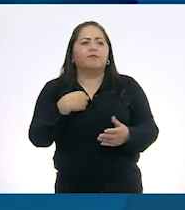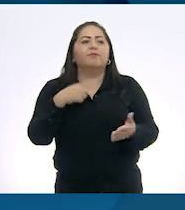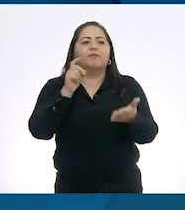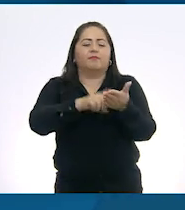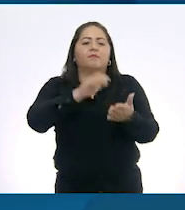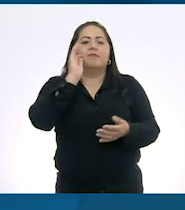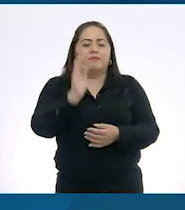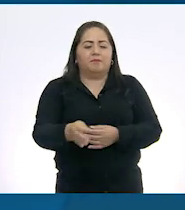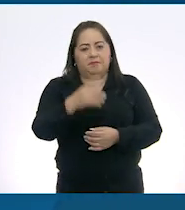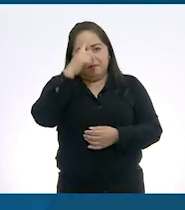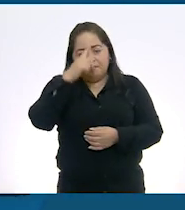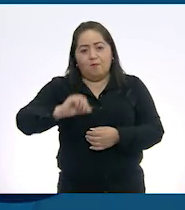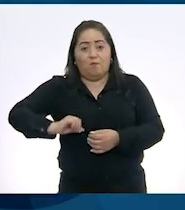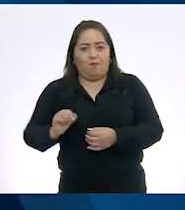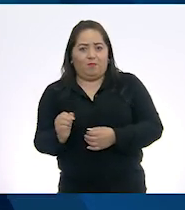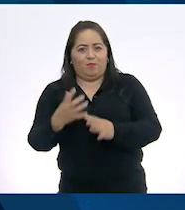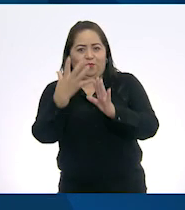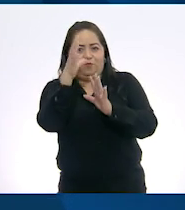Aceptar para guardarlo.